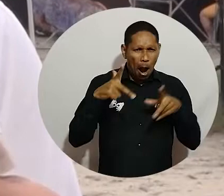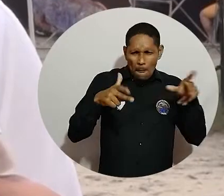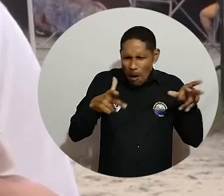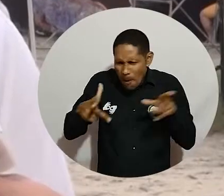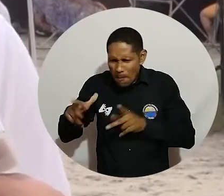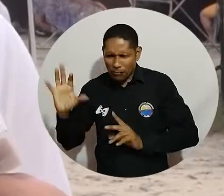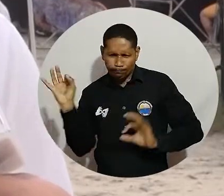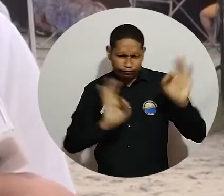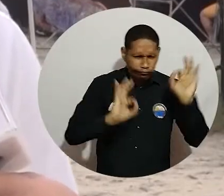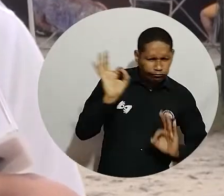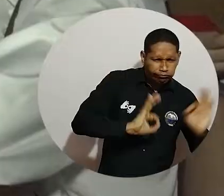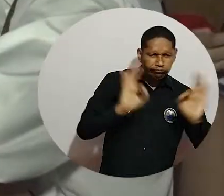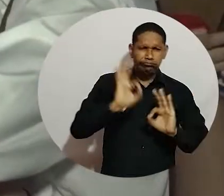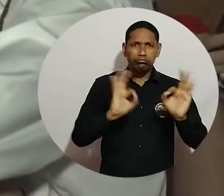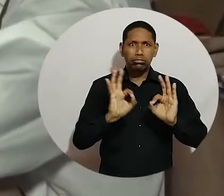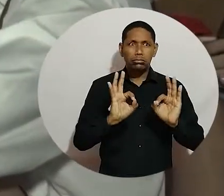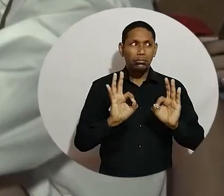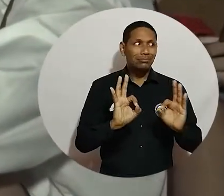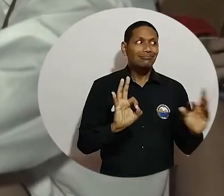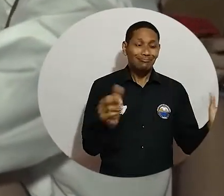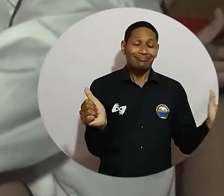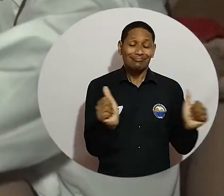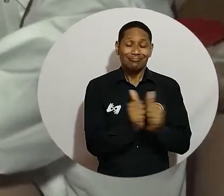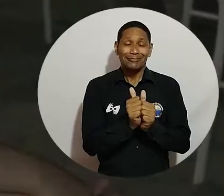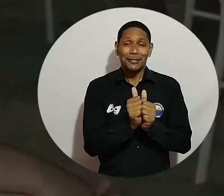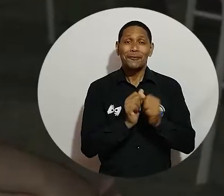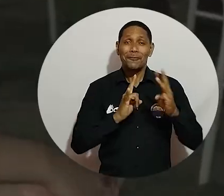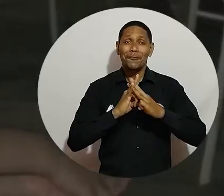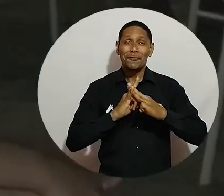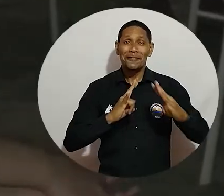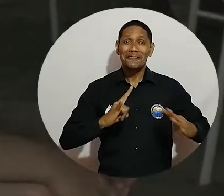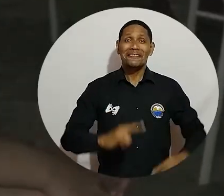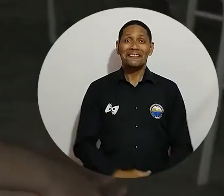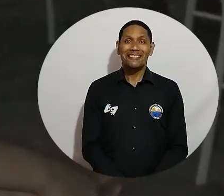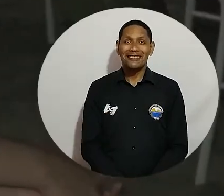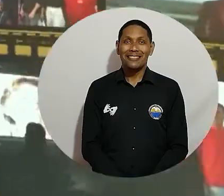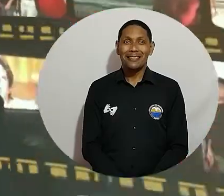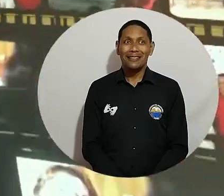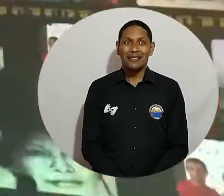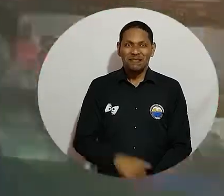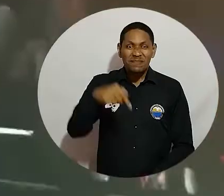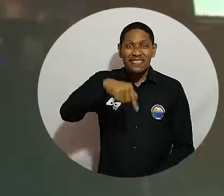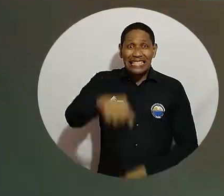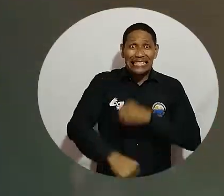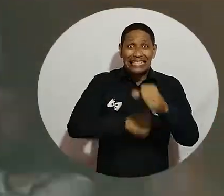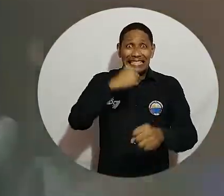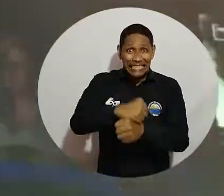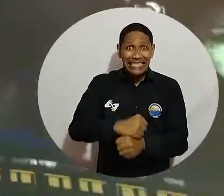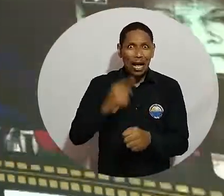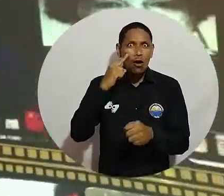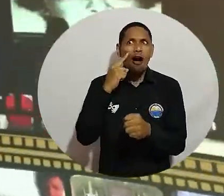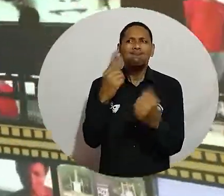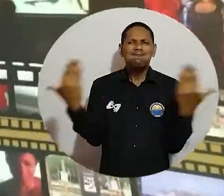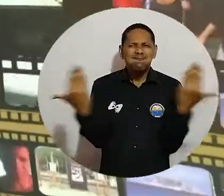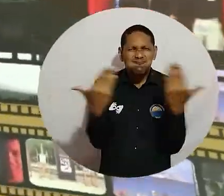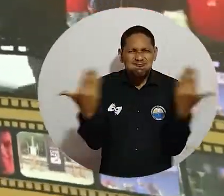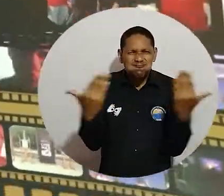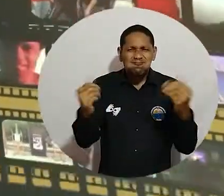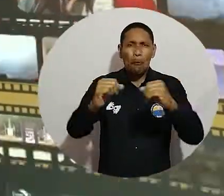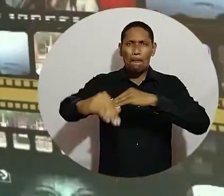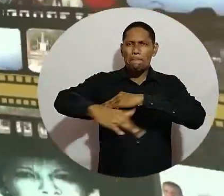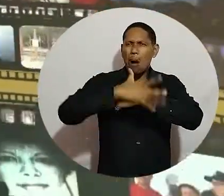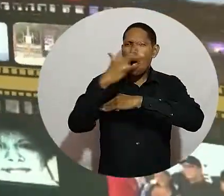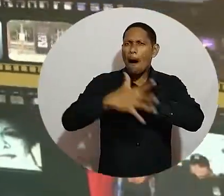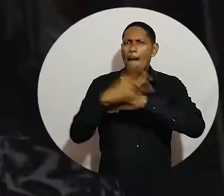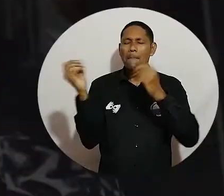productores, como directores. Y mucho de eso viene acompañado por la Universidad Magdalena. En esta edición, Cine al Mar mostró las mejores